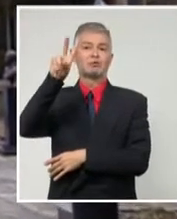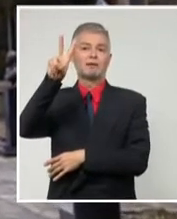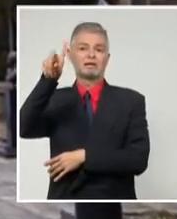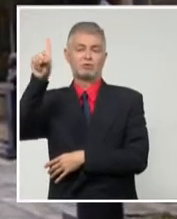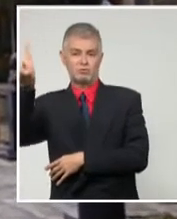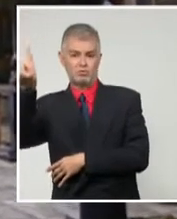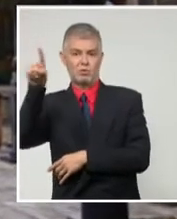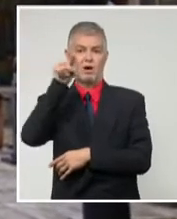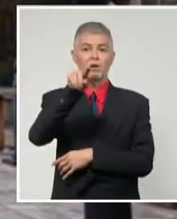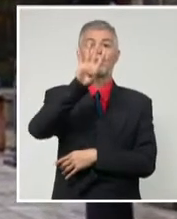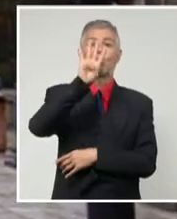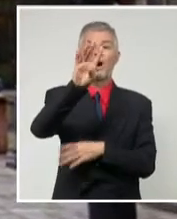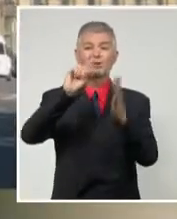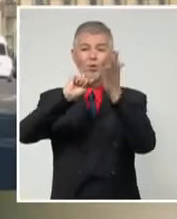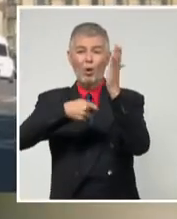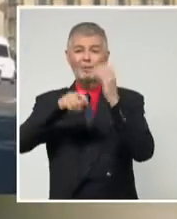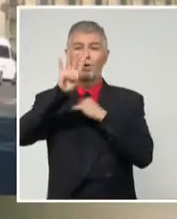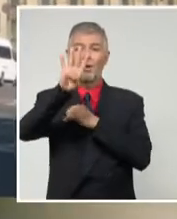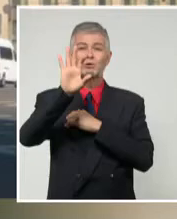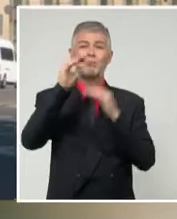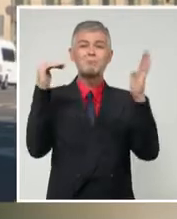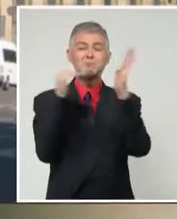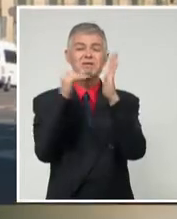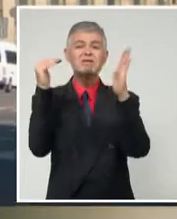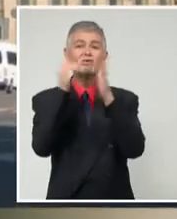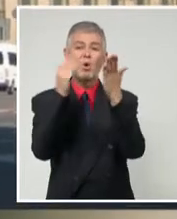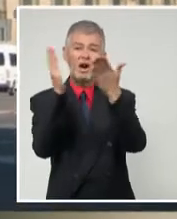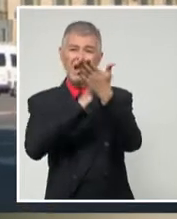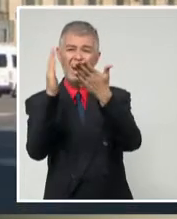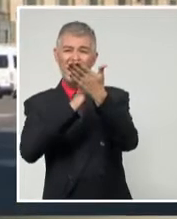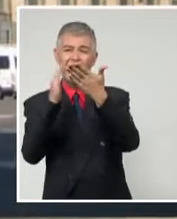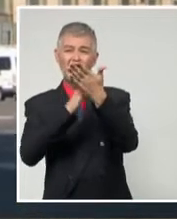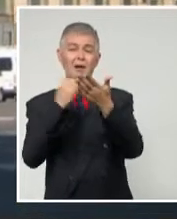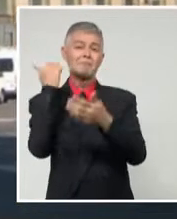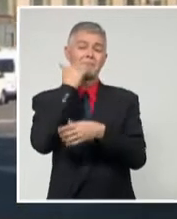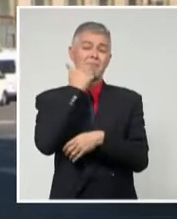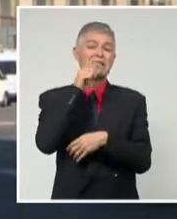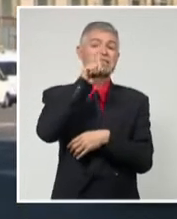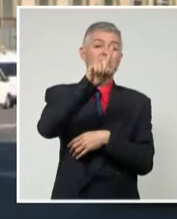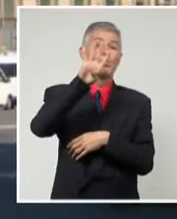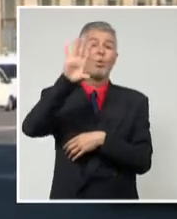de 4,4 millones de ejemplares en más de 140 idiomas.